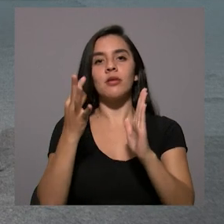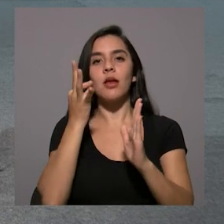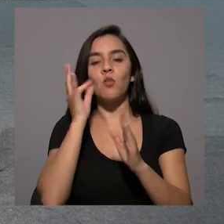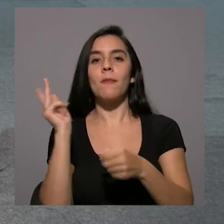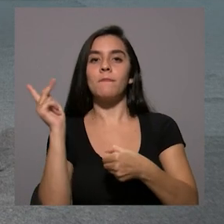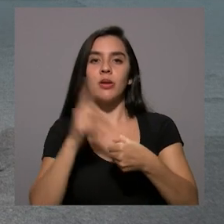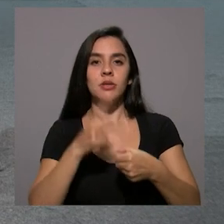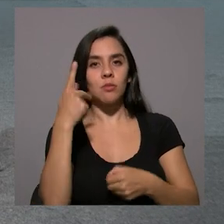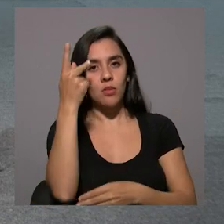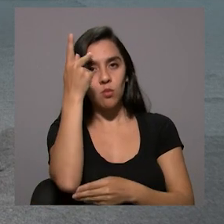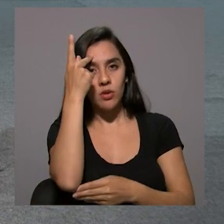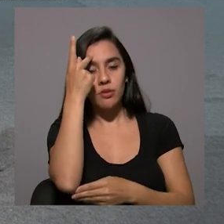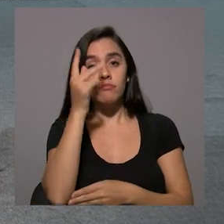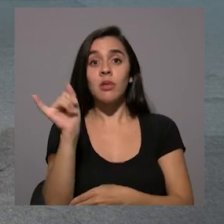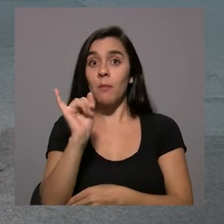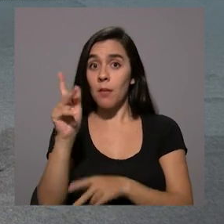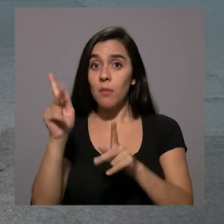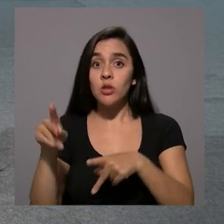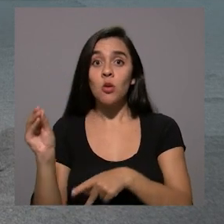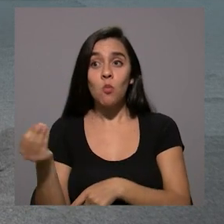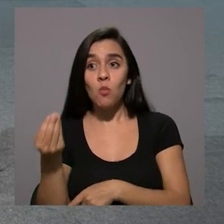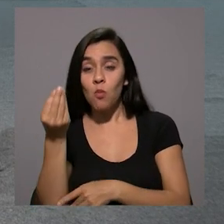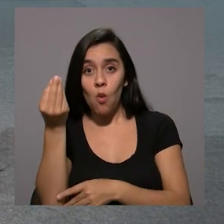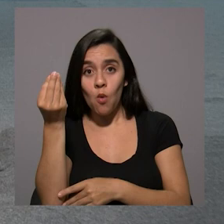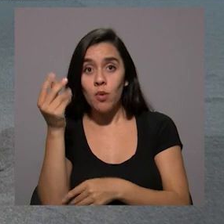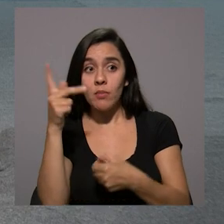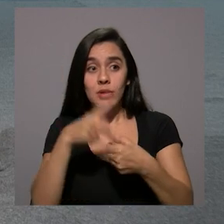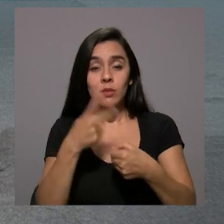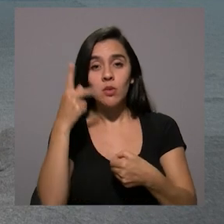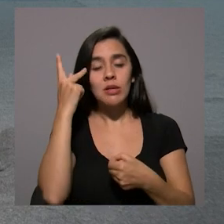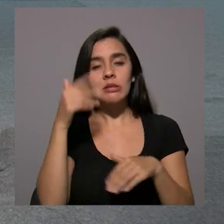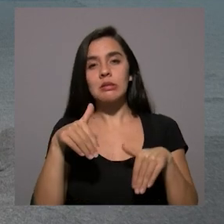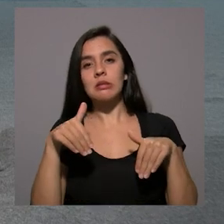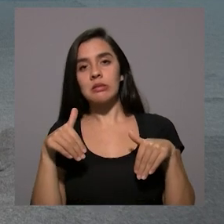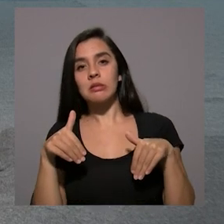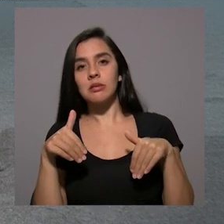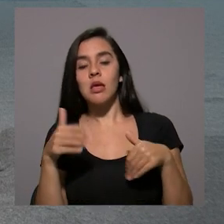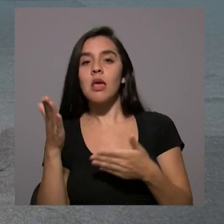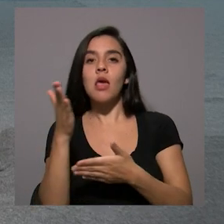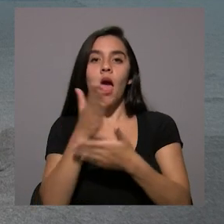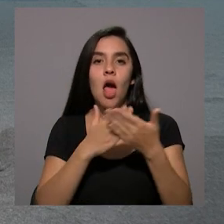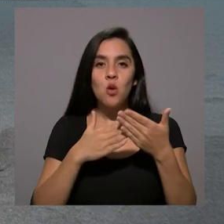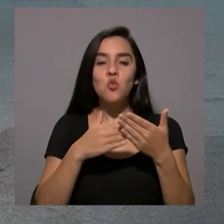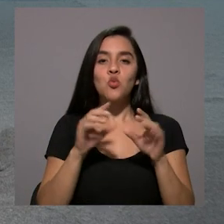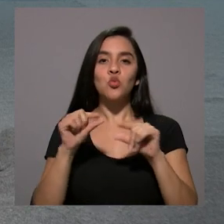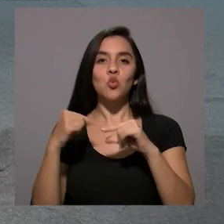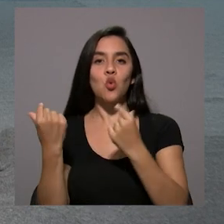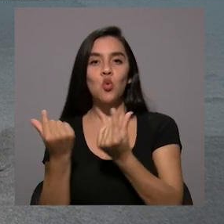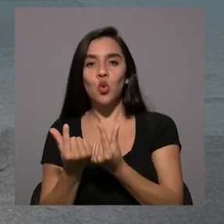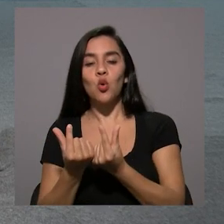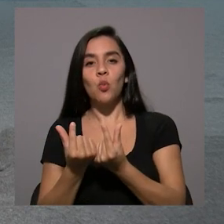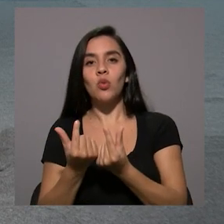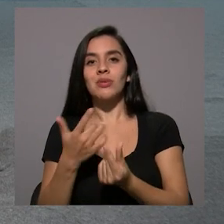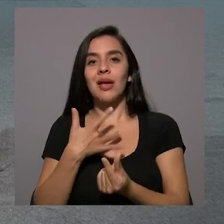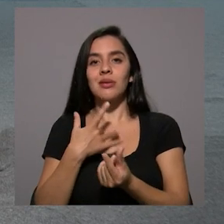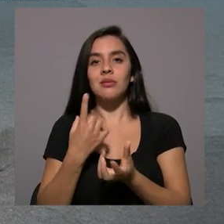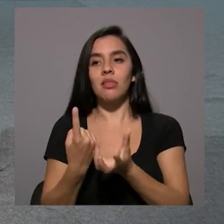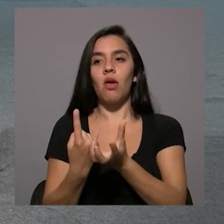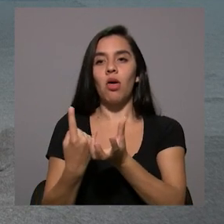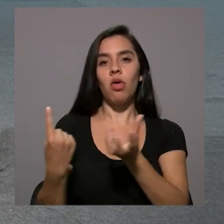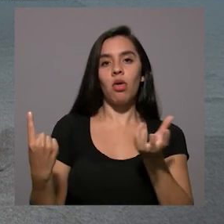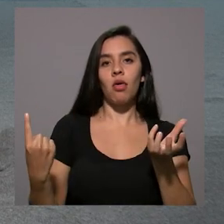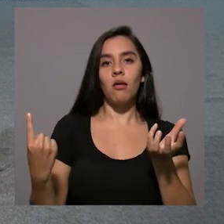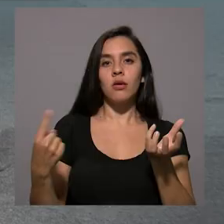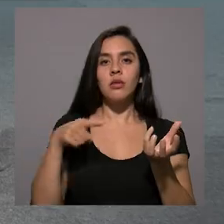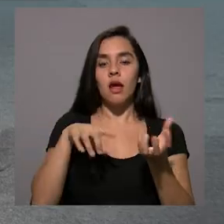mujeres participen en política, personas jóvenes también participen en política, y colectivos que se han sentido, pues, de alguna manera, excluidos